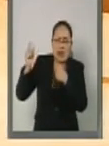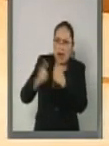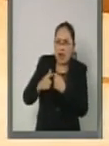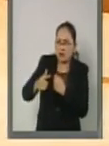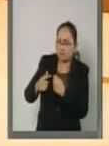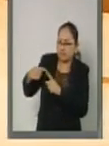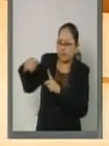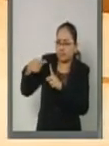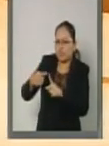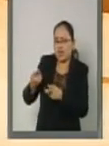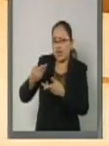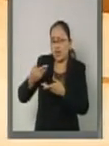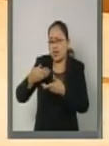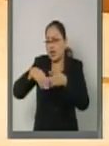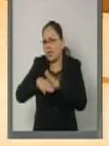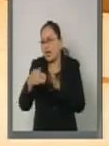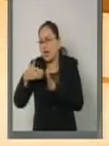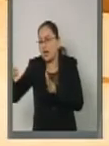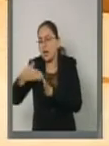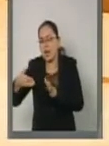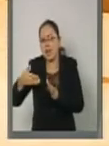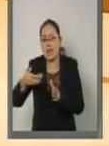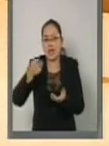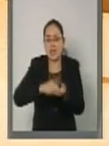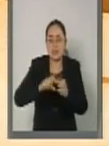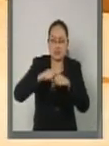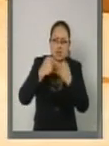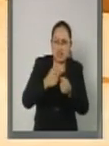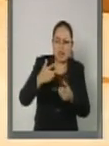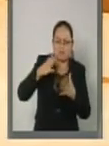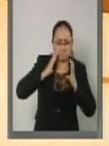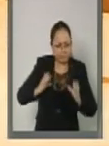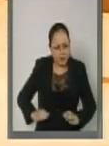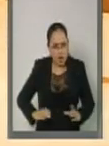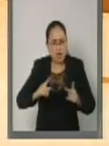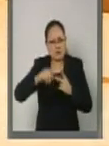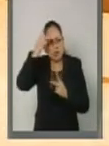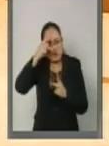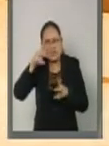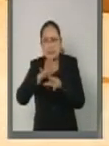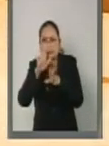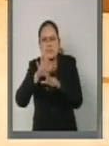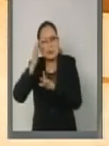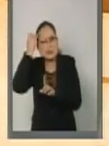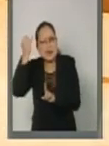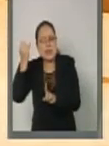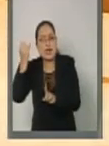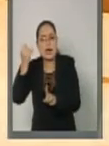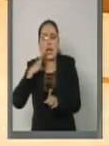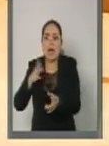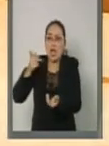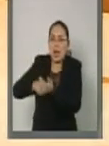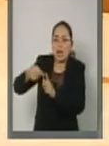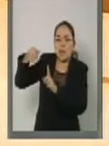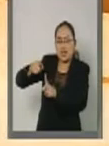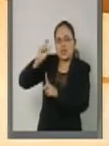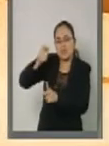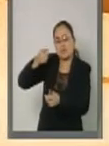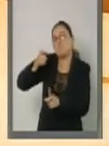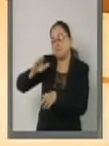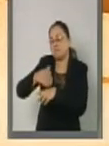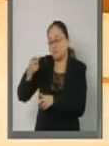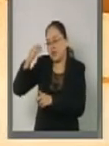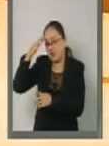el ingresar a la tercera edad, sociales, biológicos y psicológicos, es la clave también de su discriminación. La